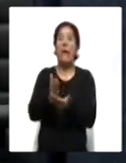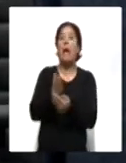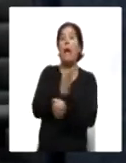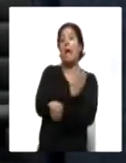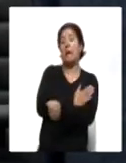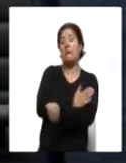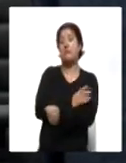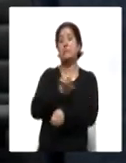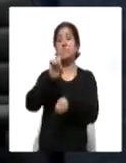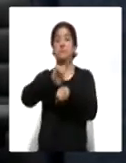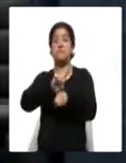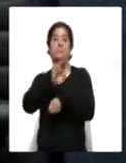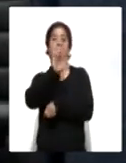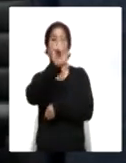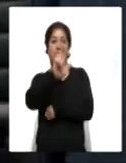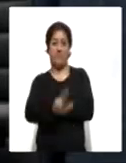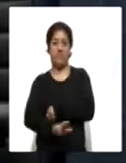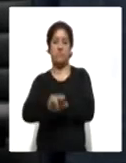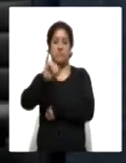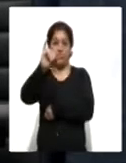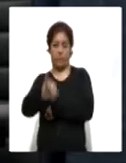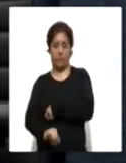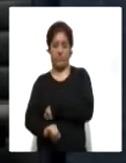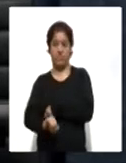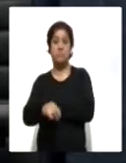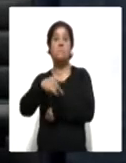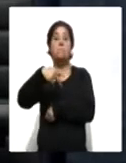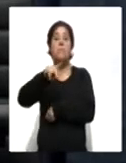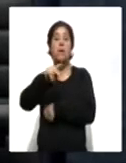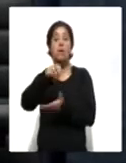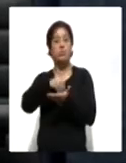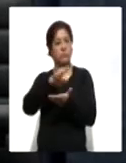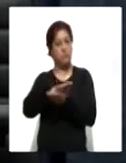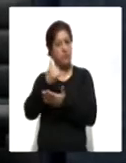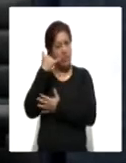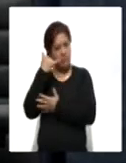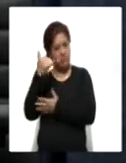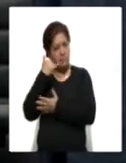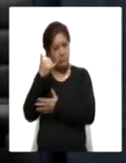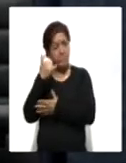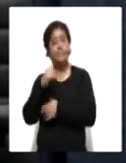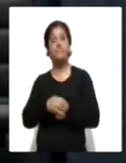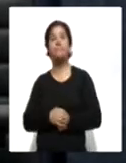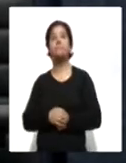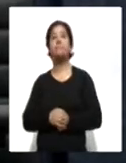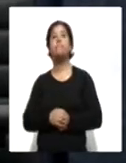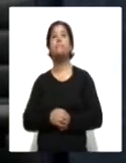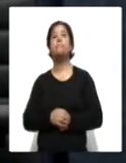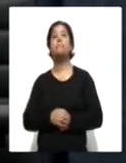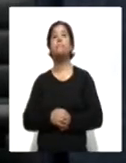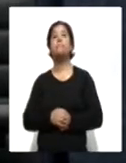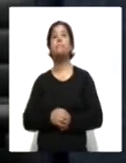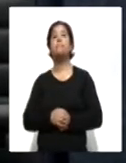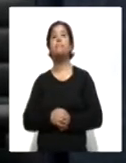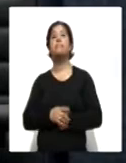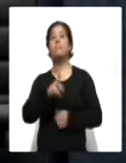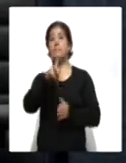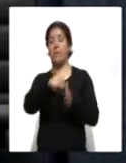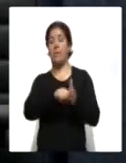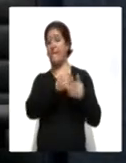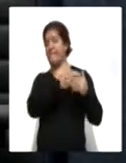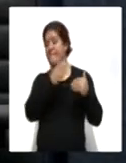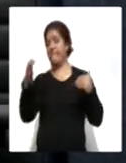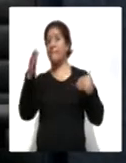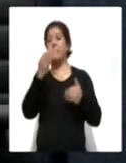días martes y jueves y se va a extender el cobro todo el mes de febrero,